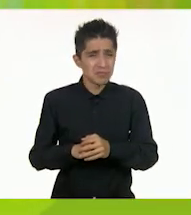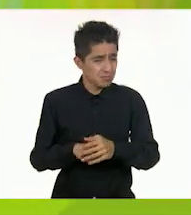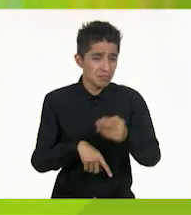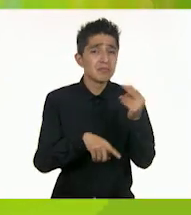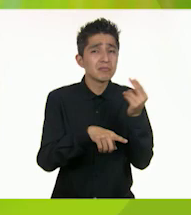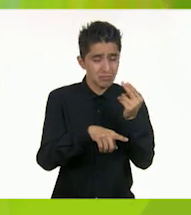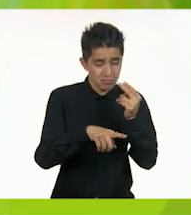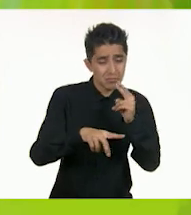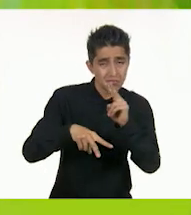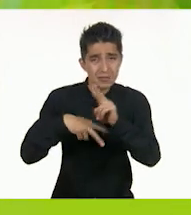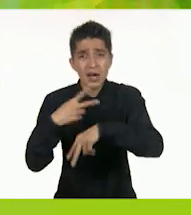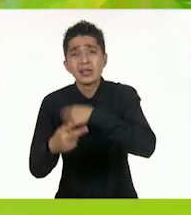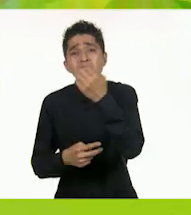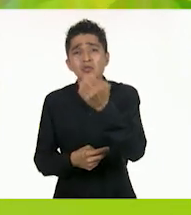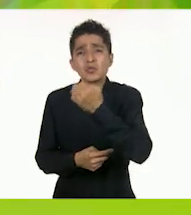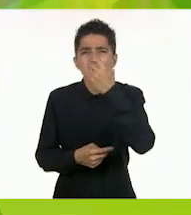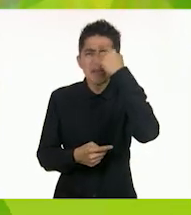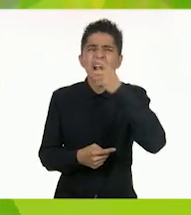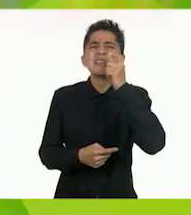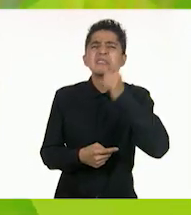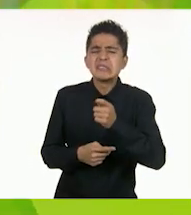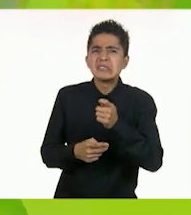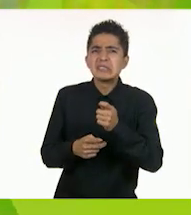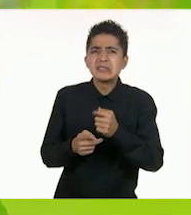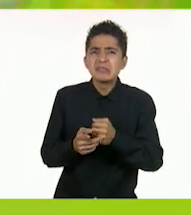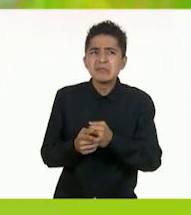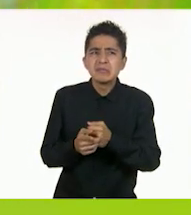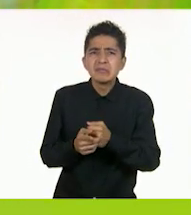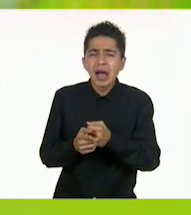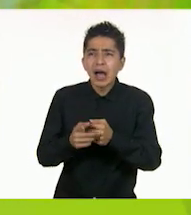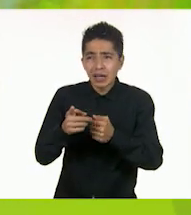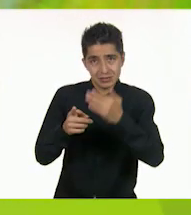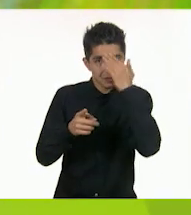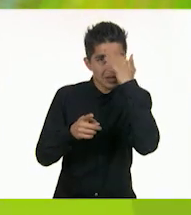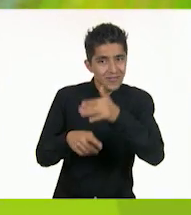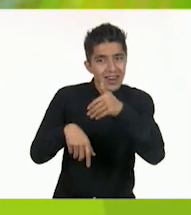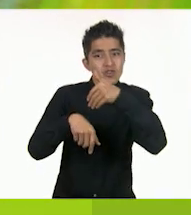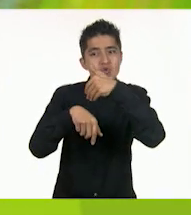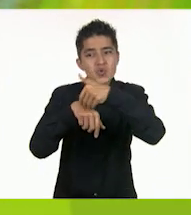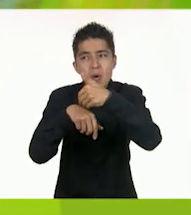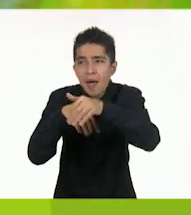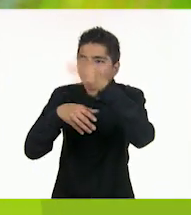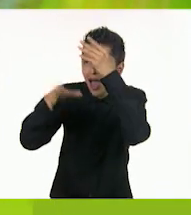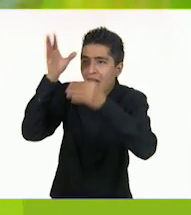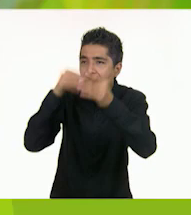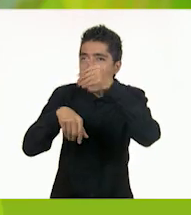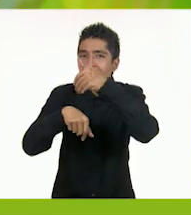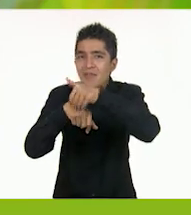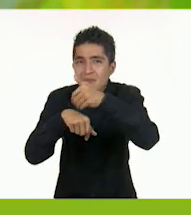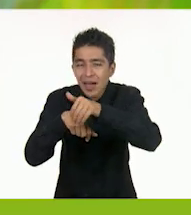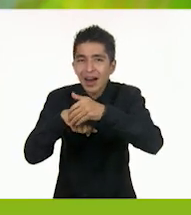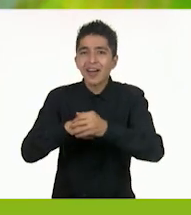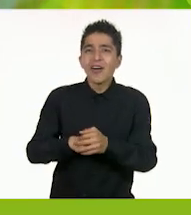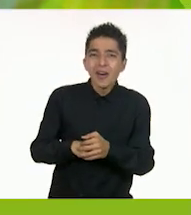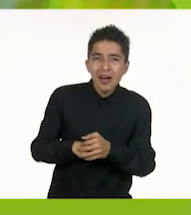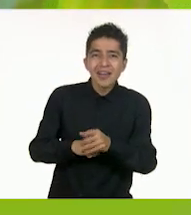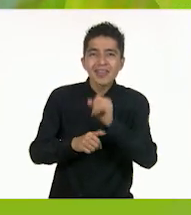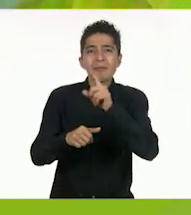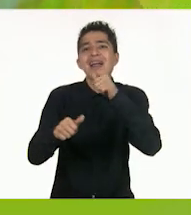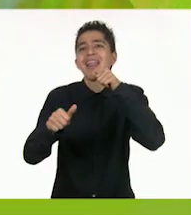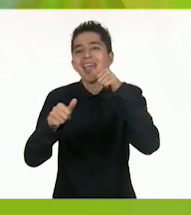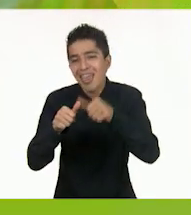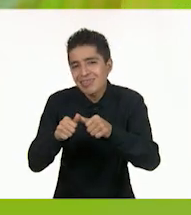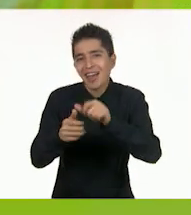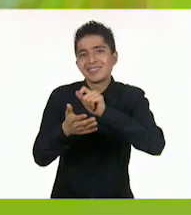a la escuela para saber los números y las letras.